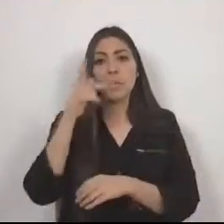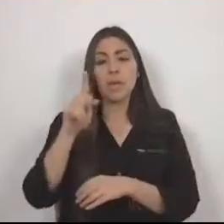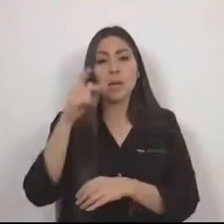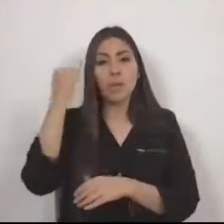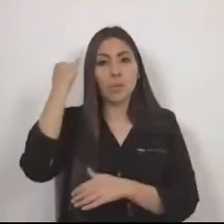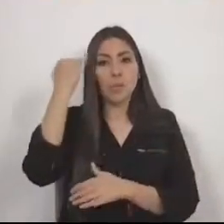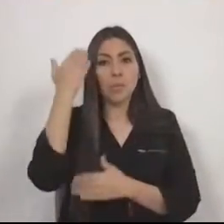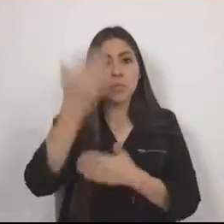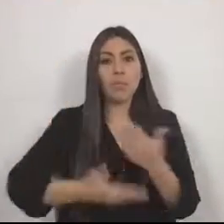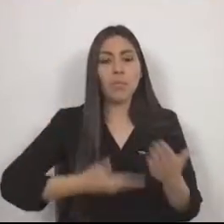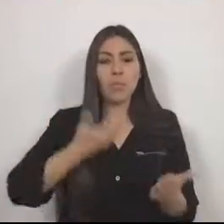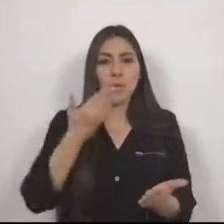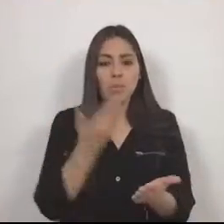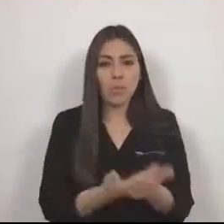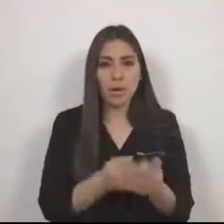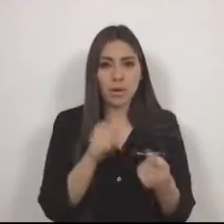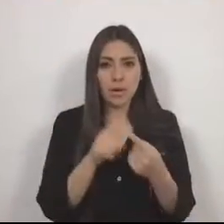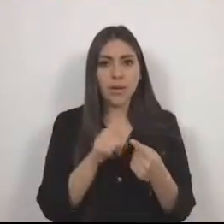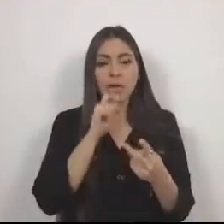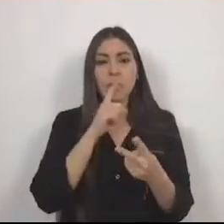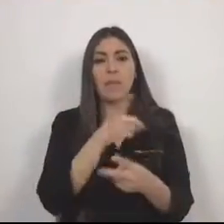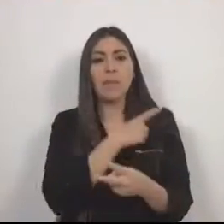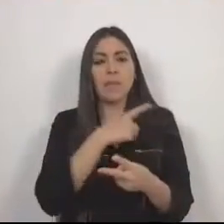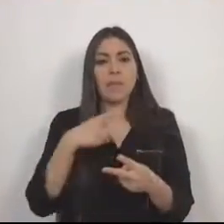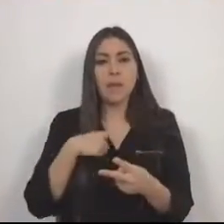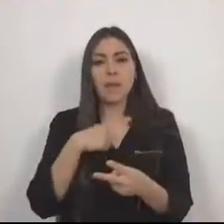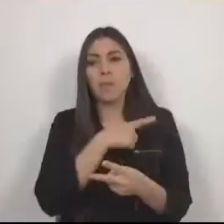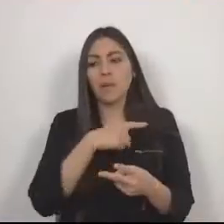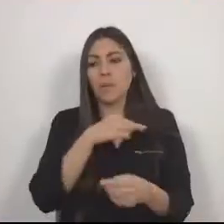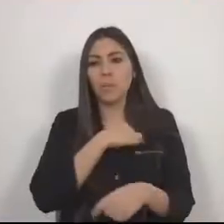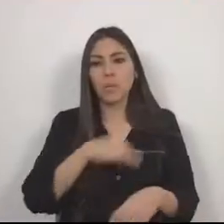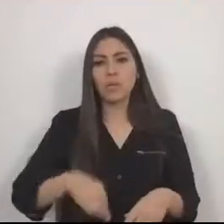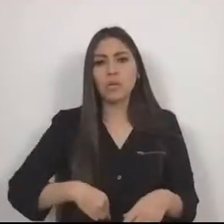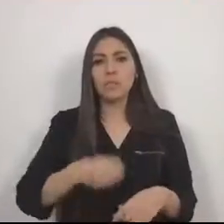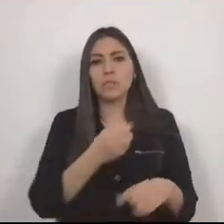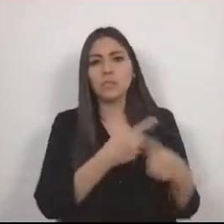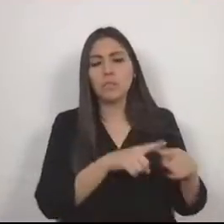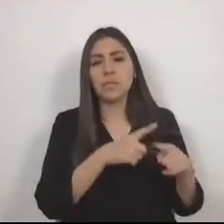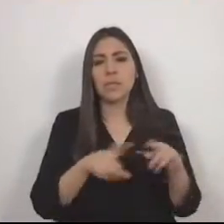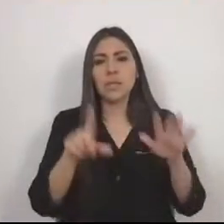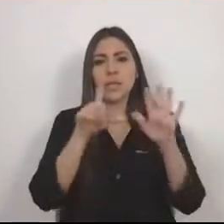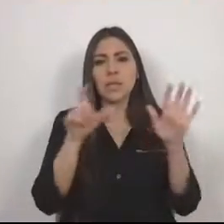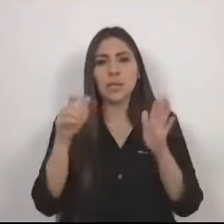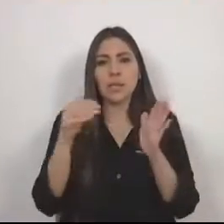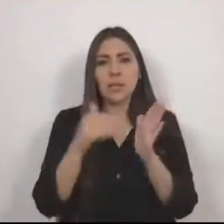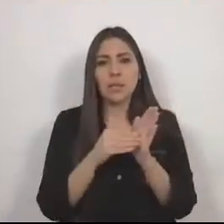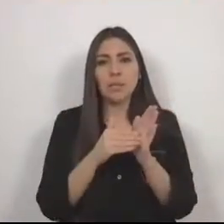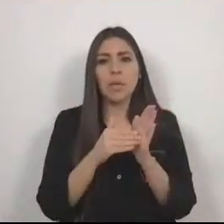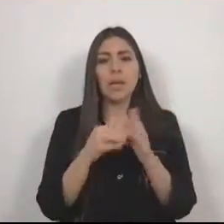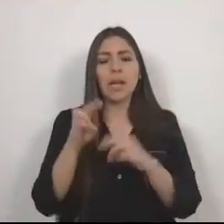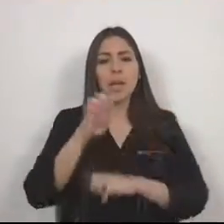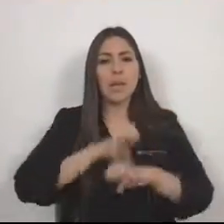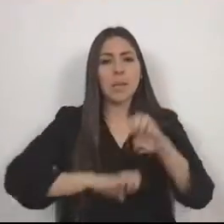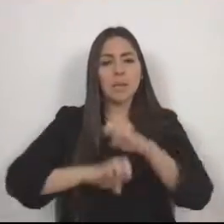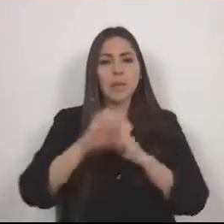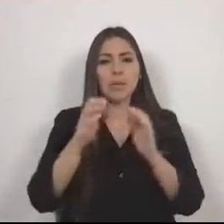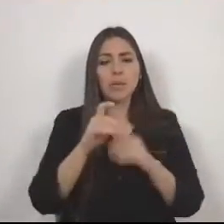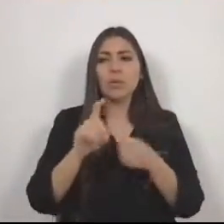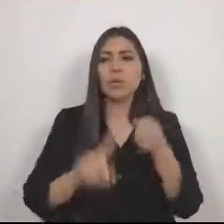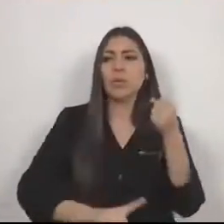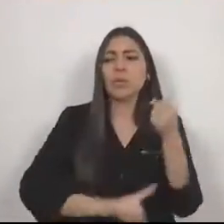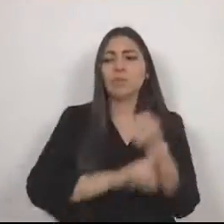como las deudas municipales, donde 700 mil pequeñas y medianas empresas se ven afectadas con las prácticas antes